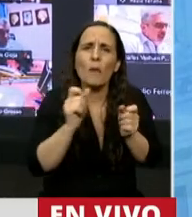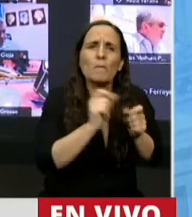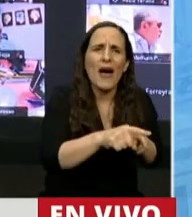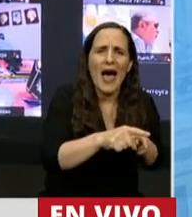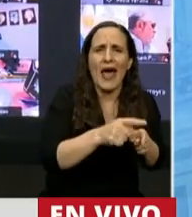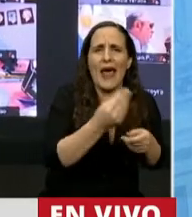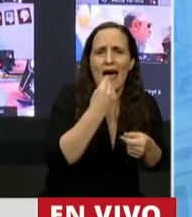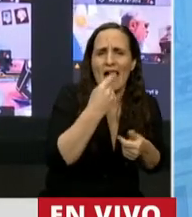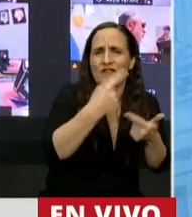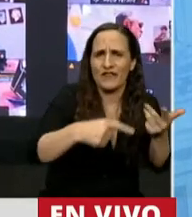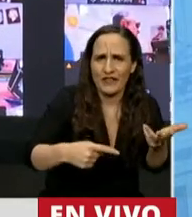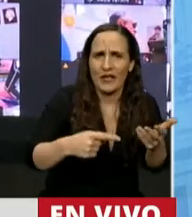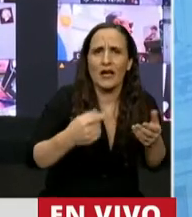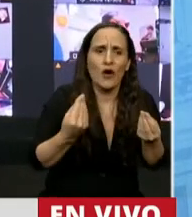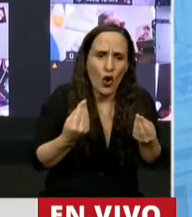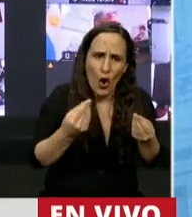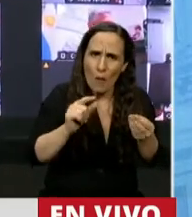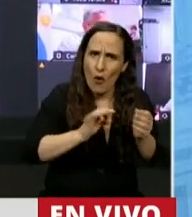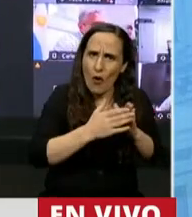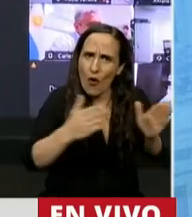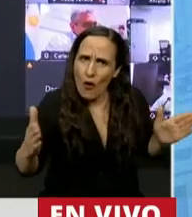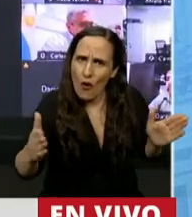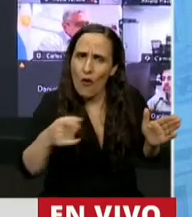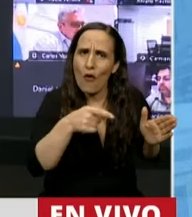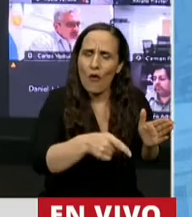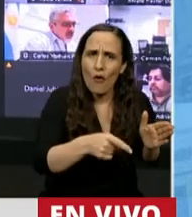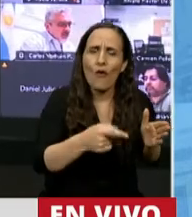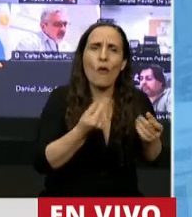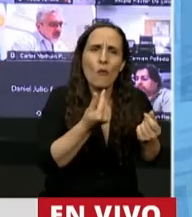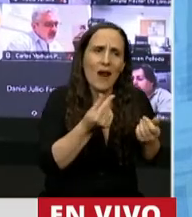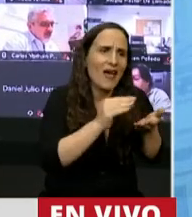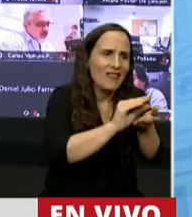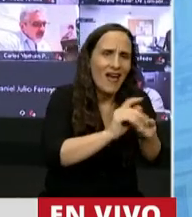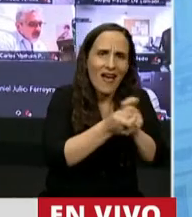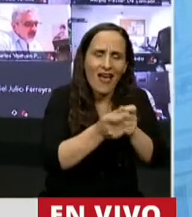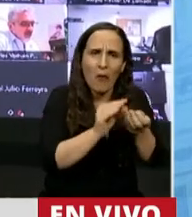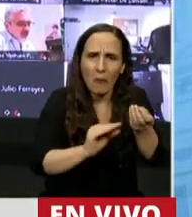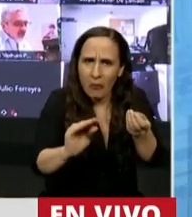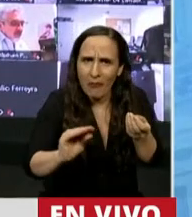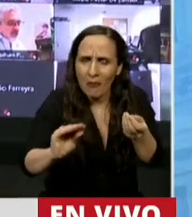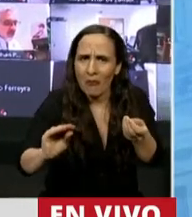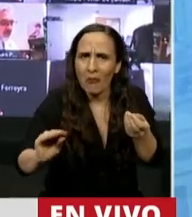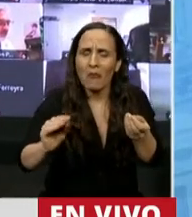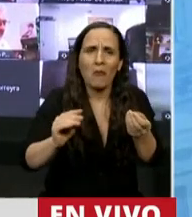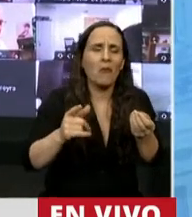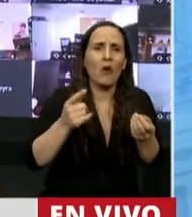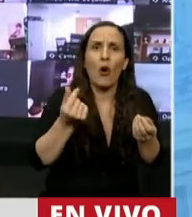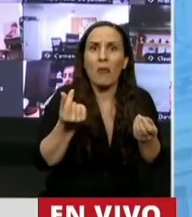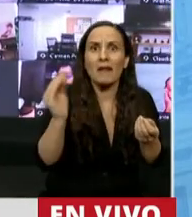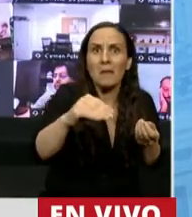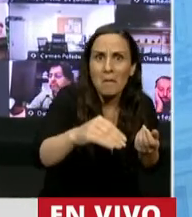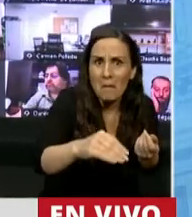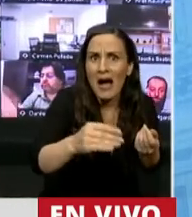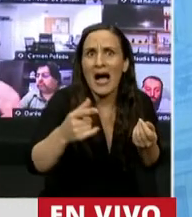alimentaria nacional ha realizado en uso de estas facultades, qué reasignaciones presupuestarias, reestructuraciones y ampliaciones se han realizado con dichos fines,